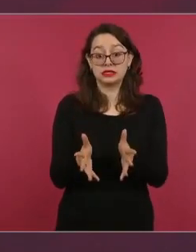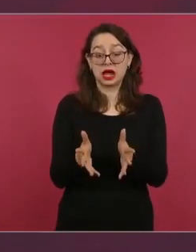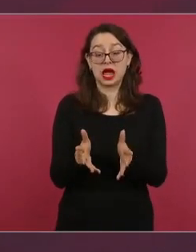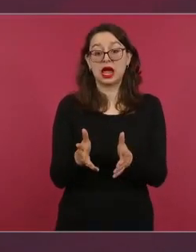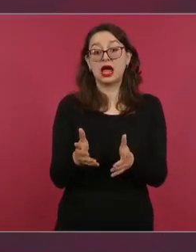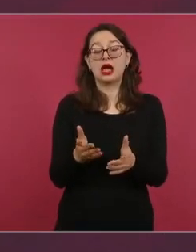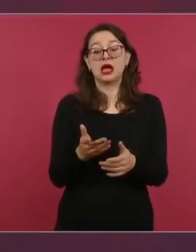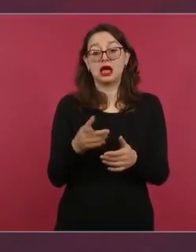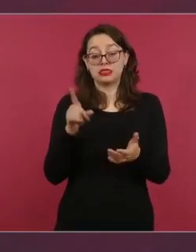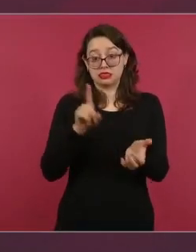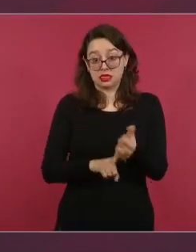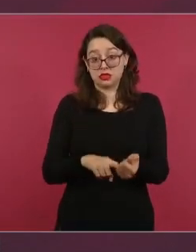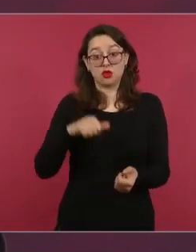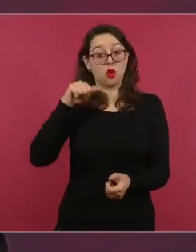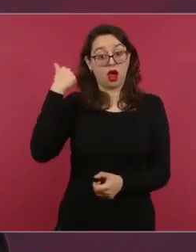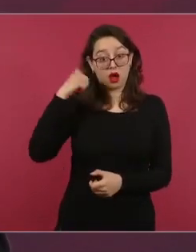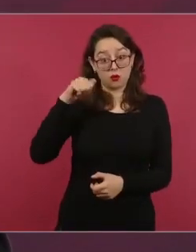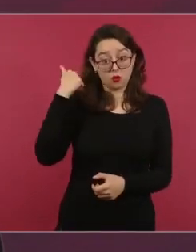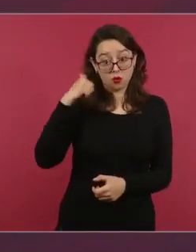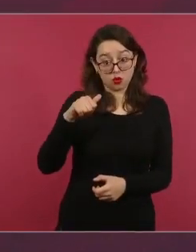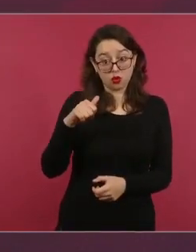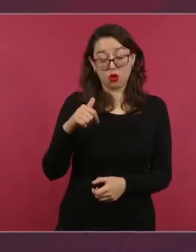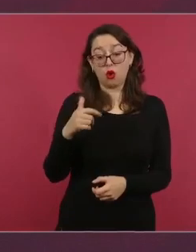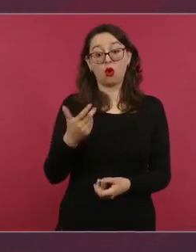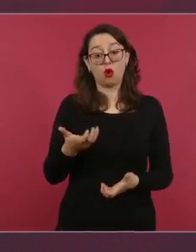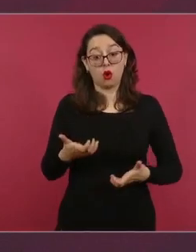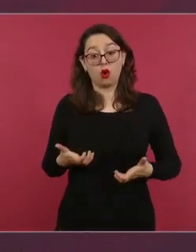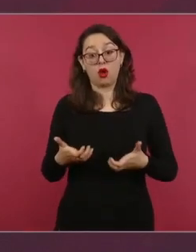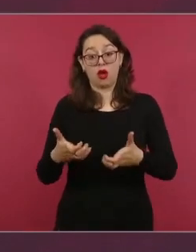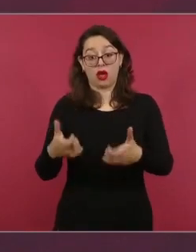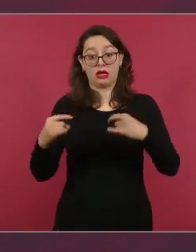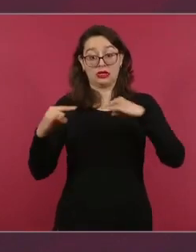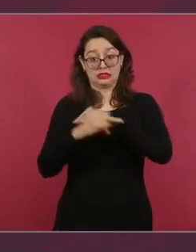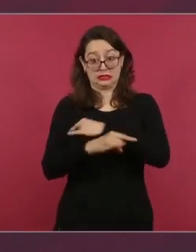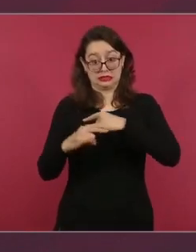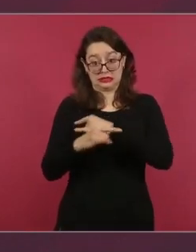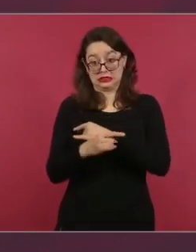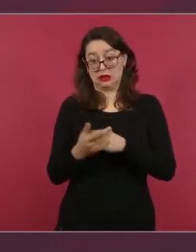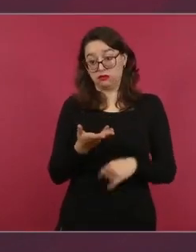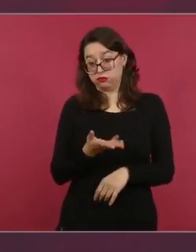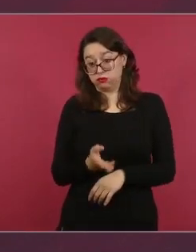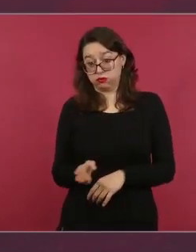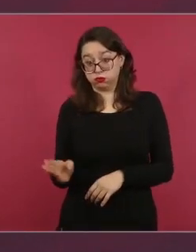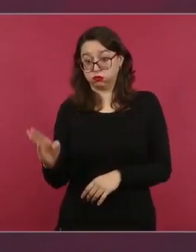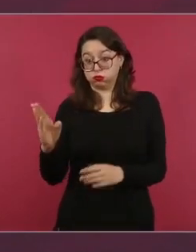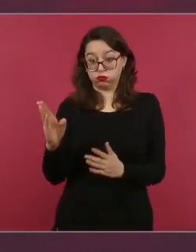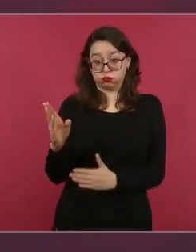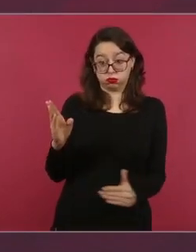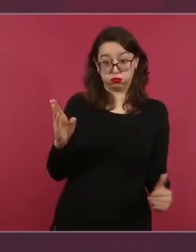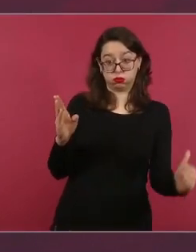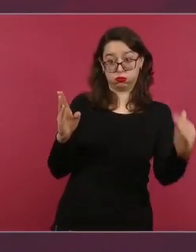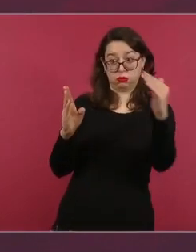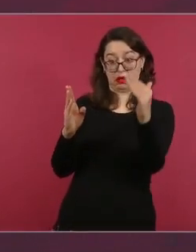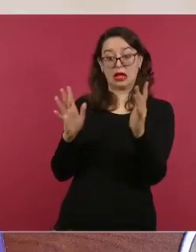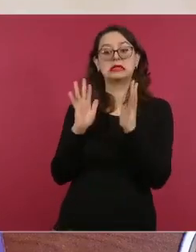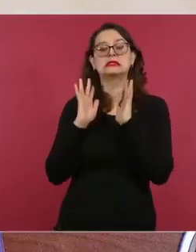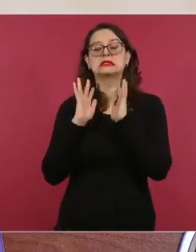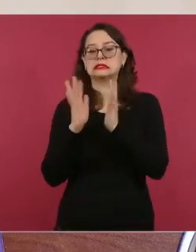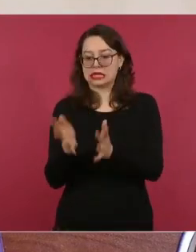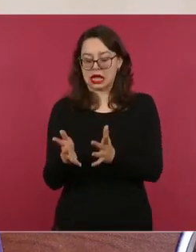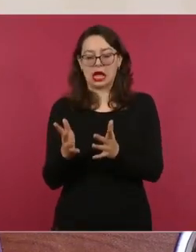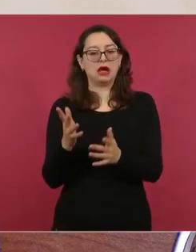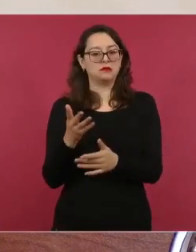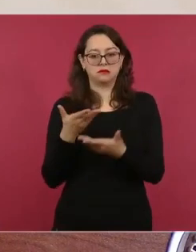libramientos de la Costa Grande hacia la Costa Chica para